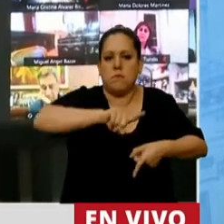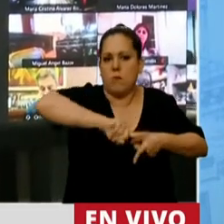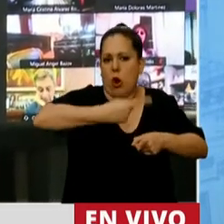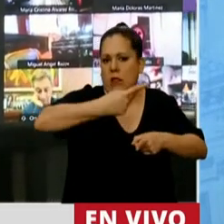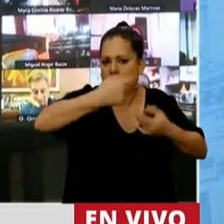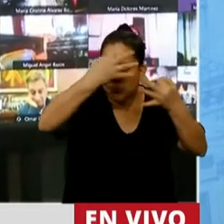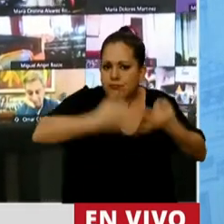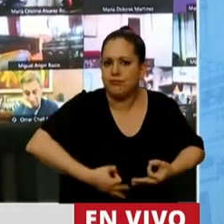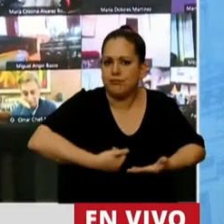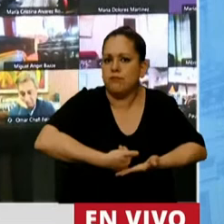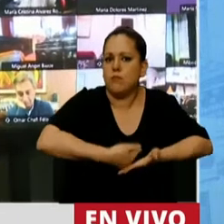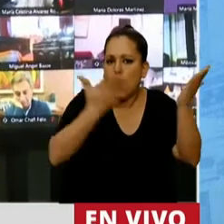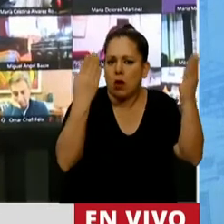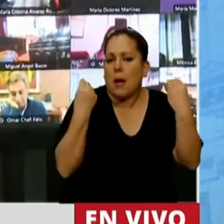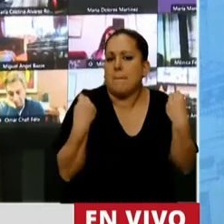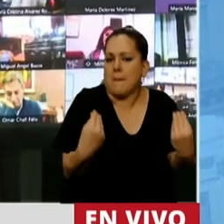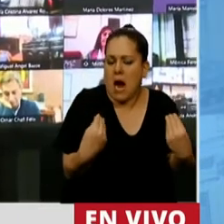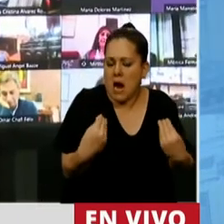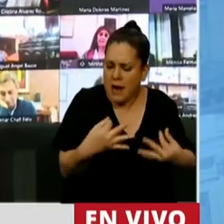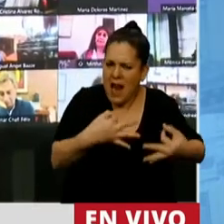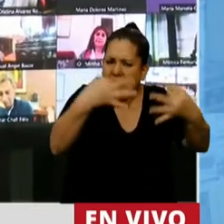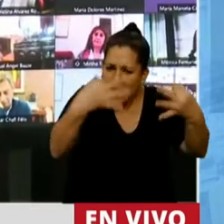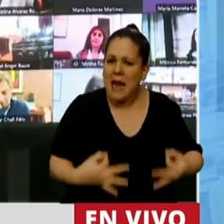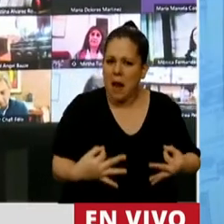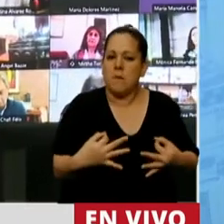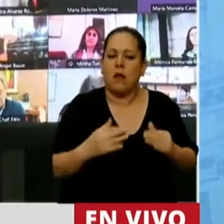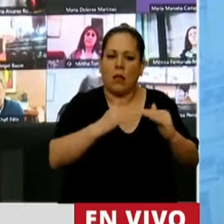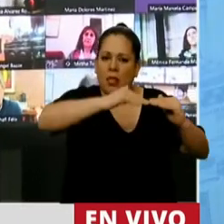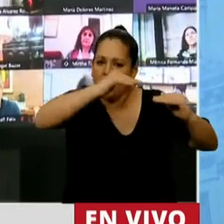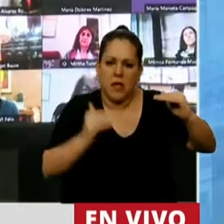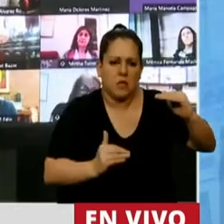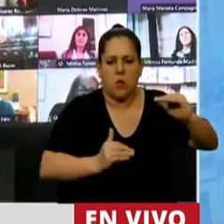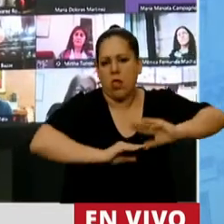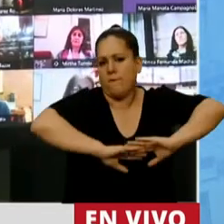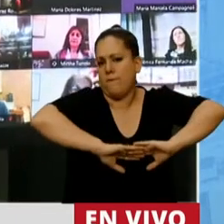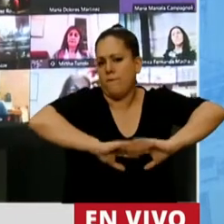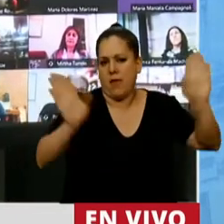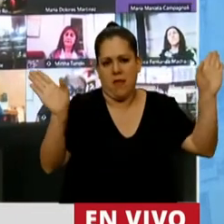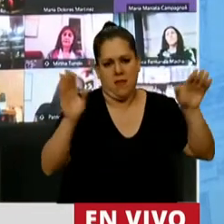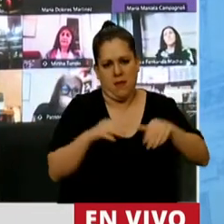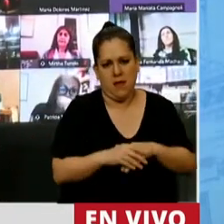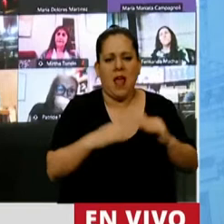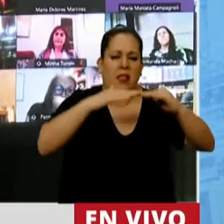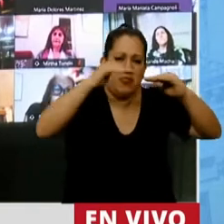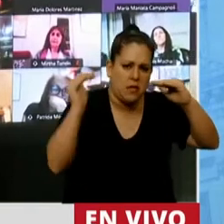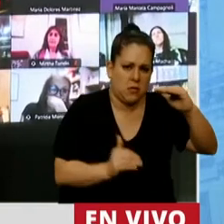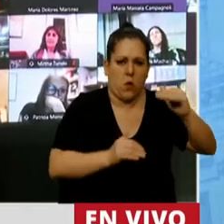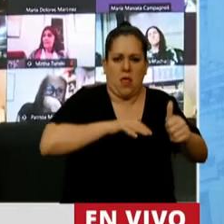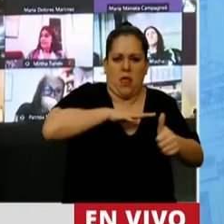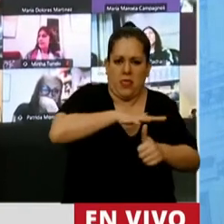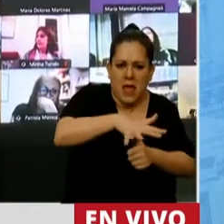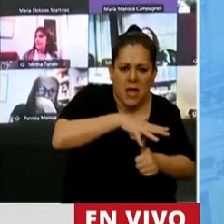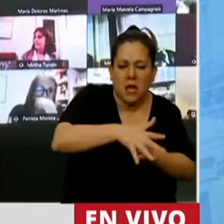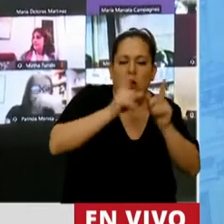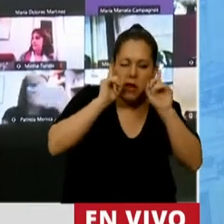que contribuyen claramente a reducir las desigualdades, las desigualdades de género, y